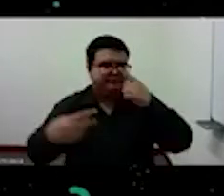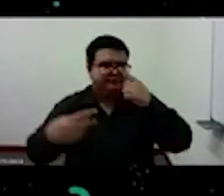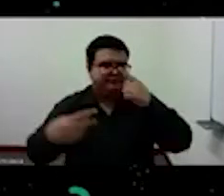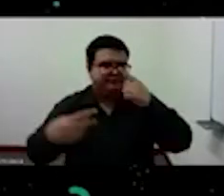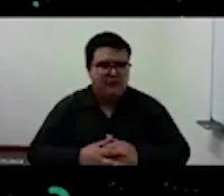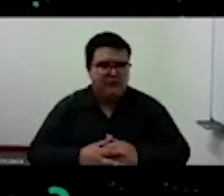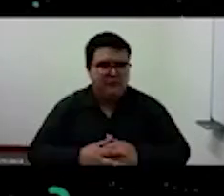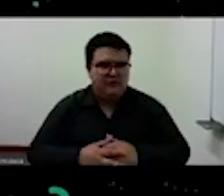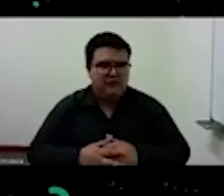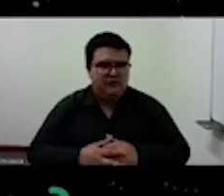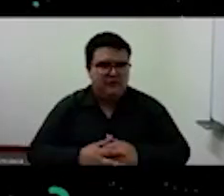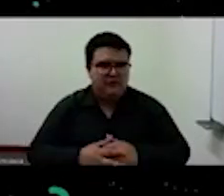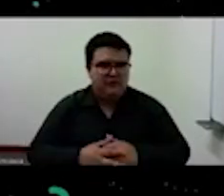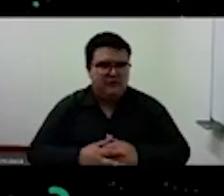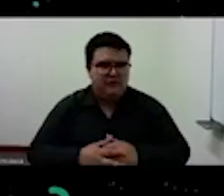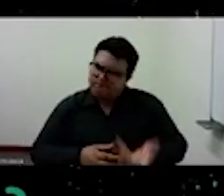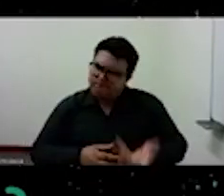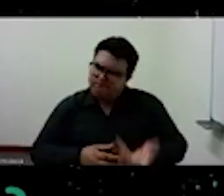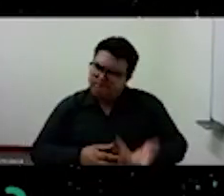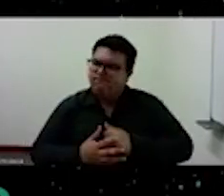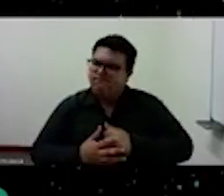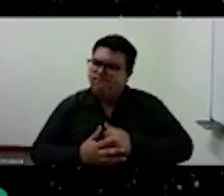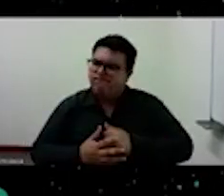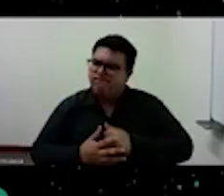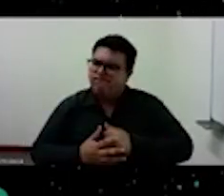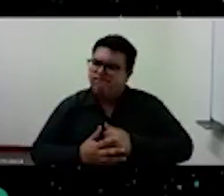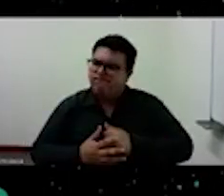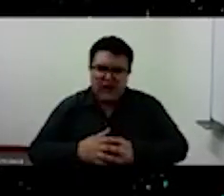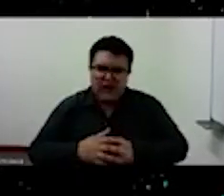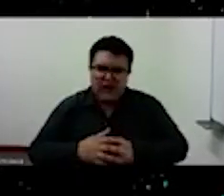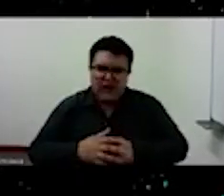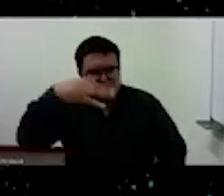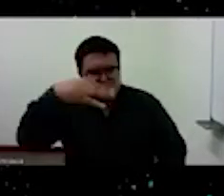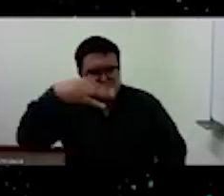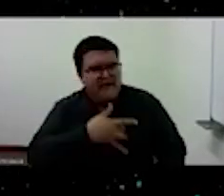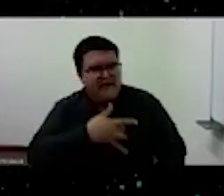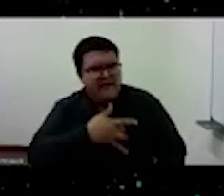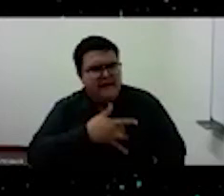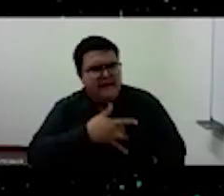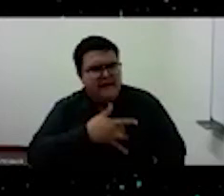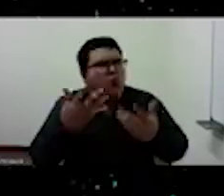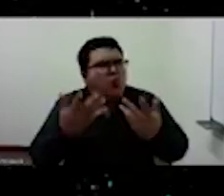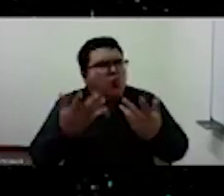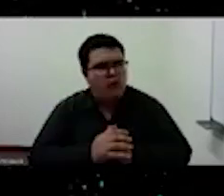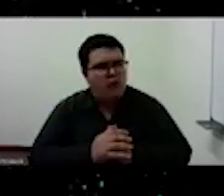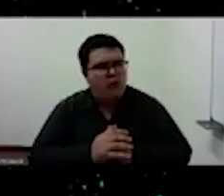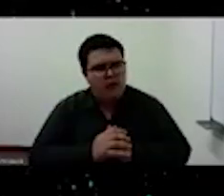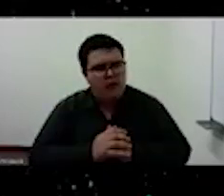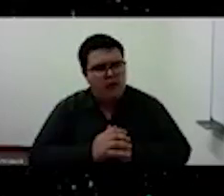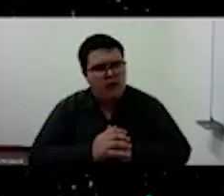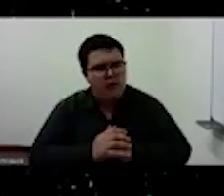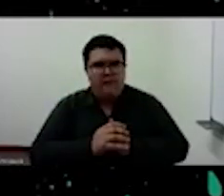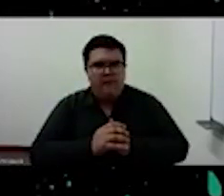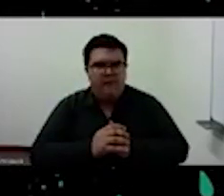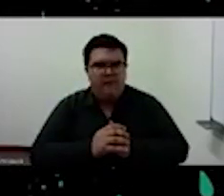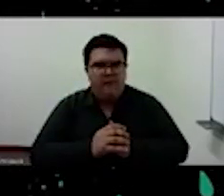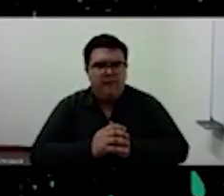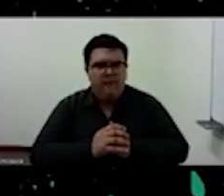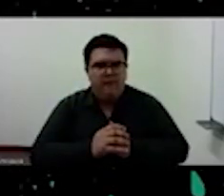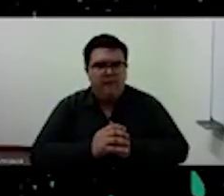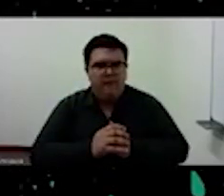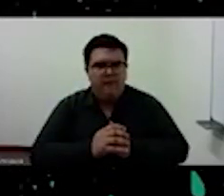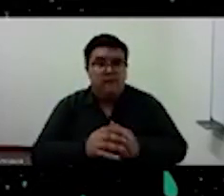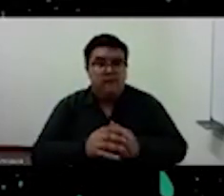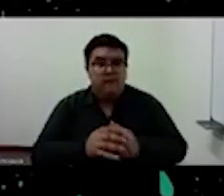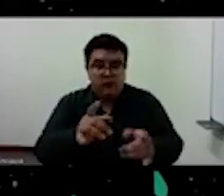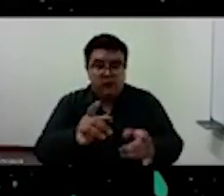¿por qué yo creo que el lugar que un tiempo en el